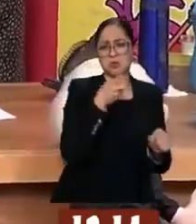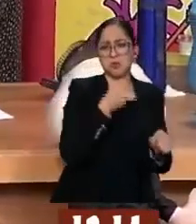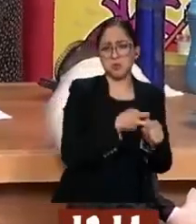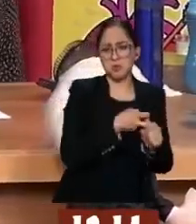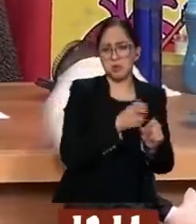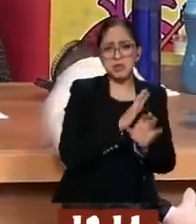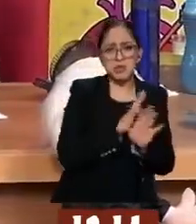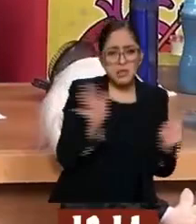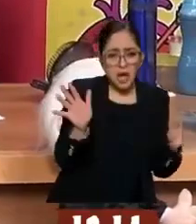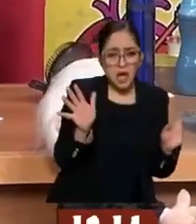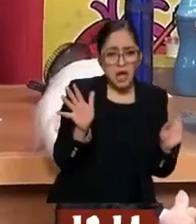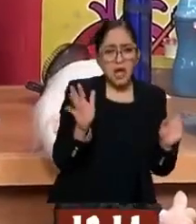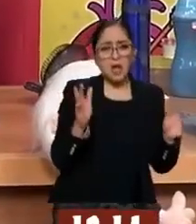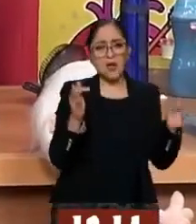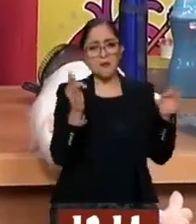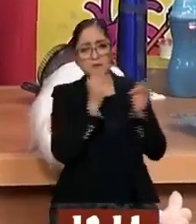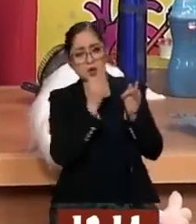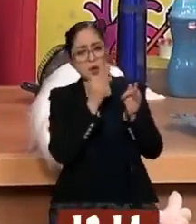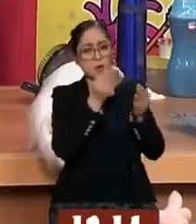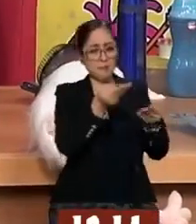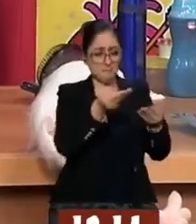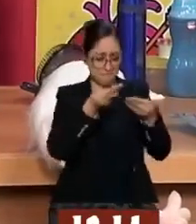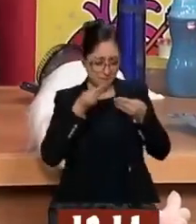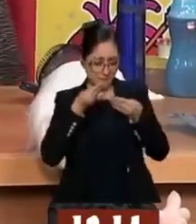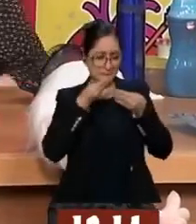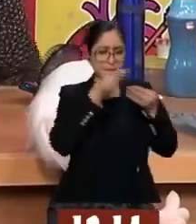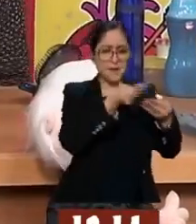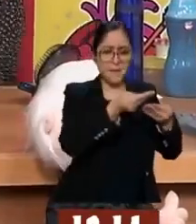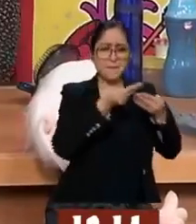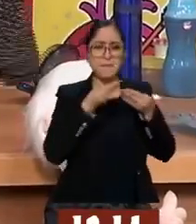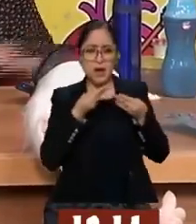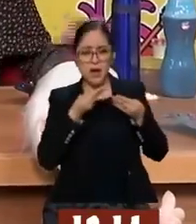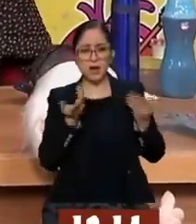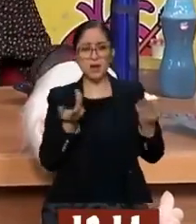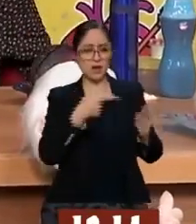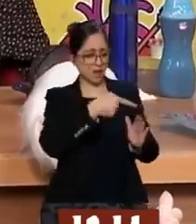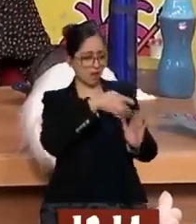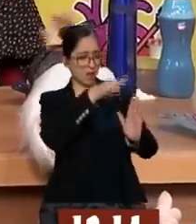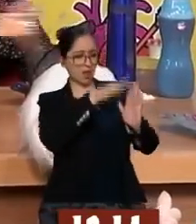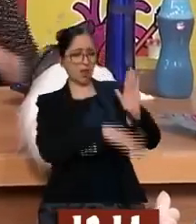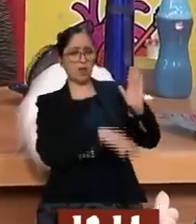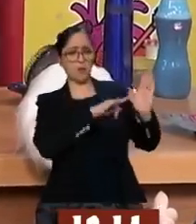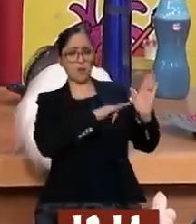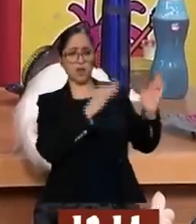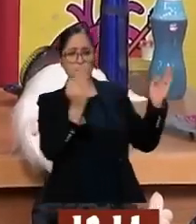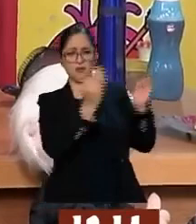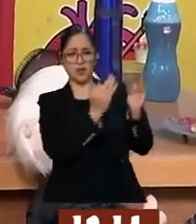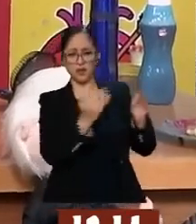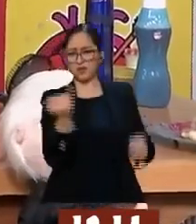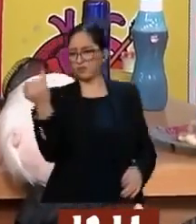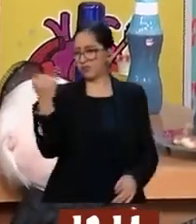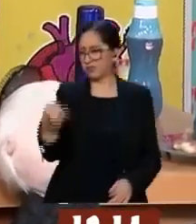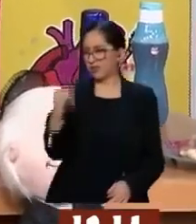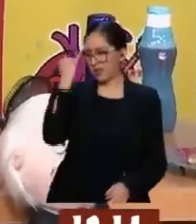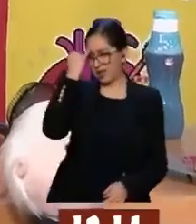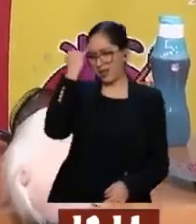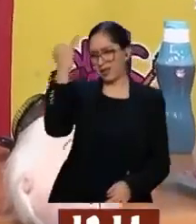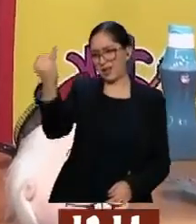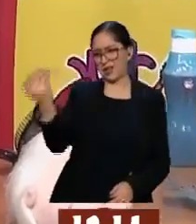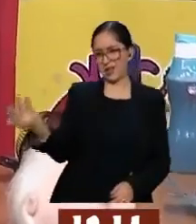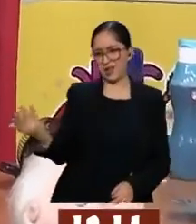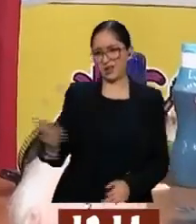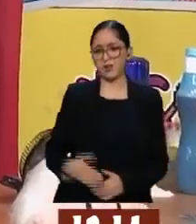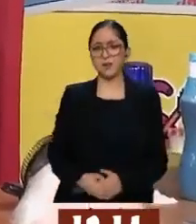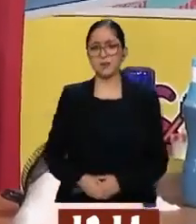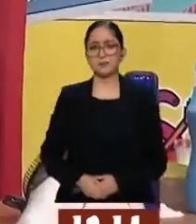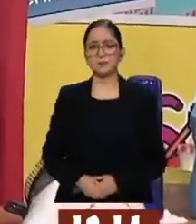descongelo y lo vuelvo a meter para que esté varias veces así poderlo tener siempre. ¡Qué ¿Estoy mal, Rafita? Bueno, si tiene su chiste, si tiene